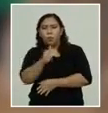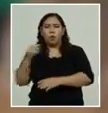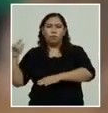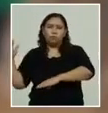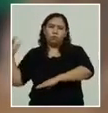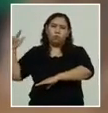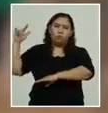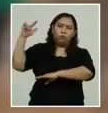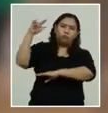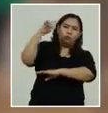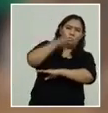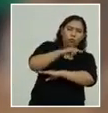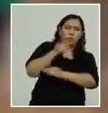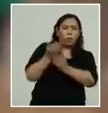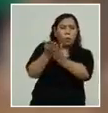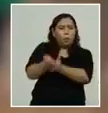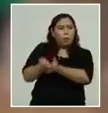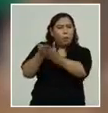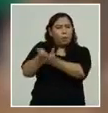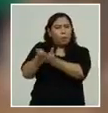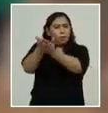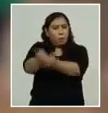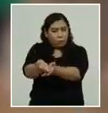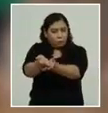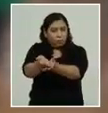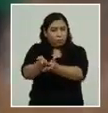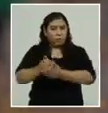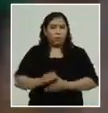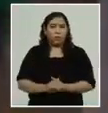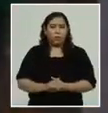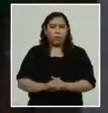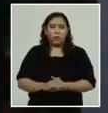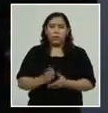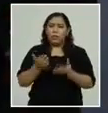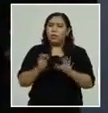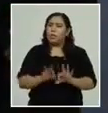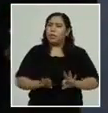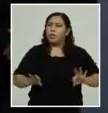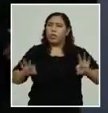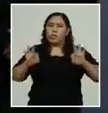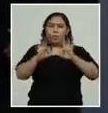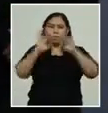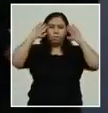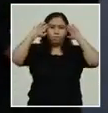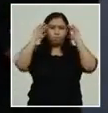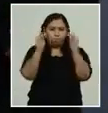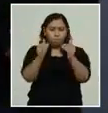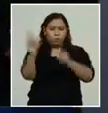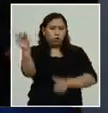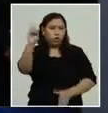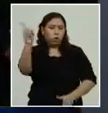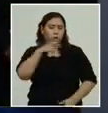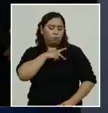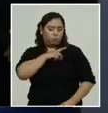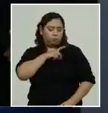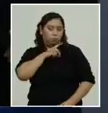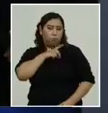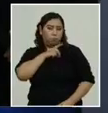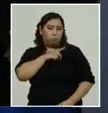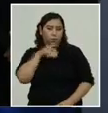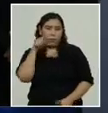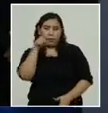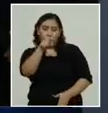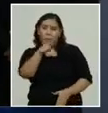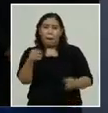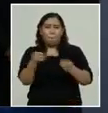fuertemente focalizado en el Valle de Sula donde tenemos buena parte de esta tragedia.